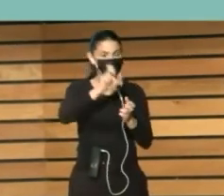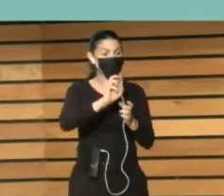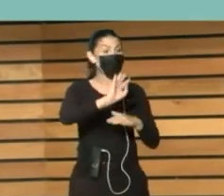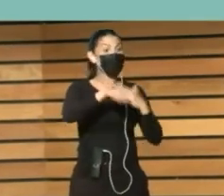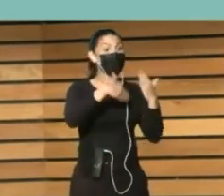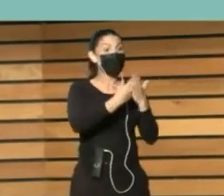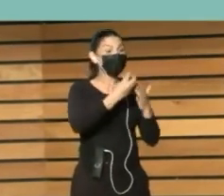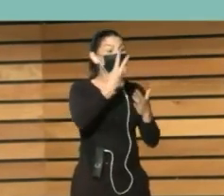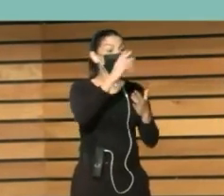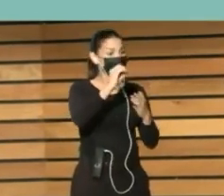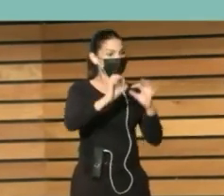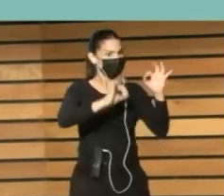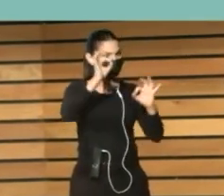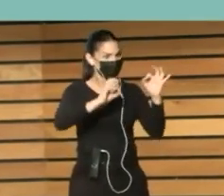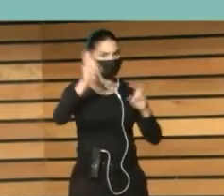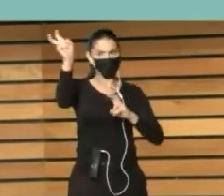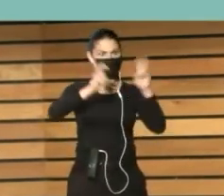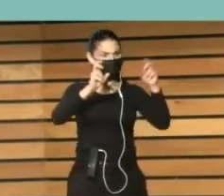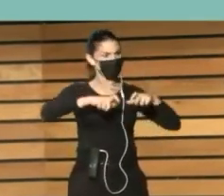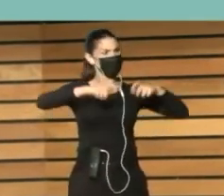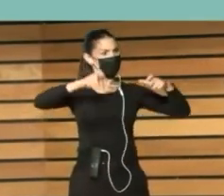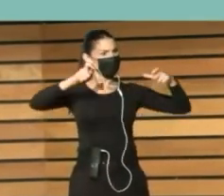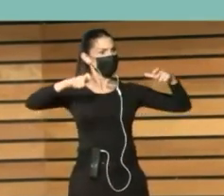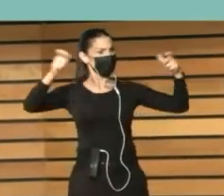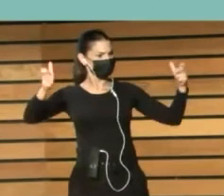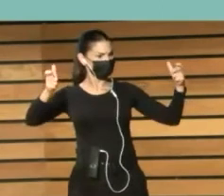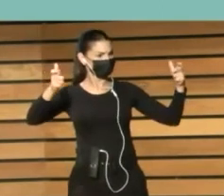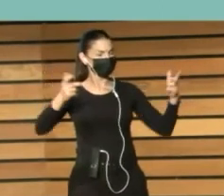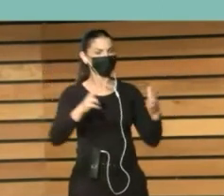Y esto sucede En los seis países Objetos de estudio